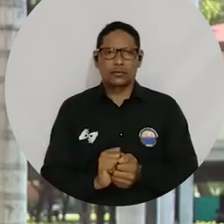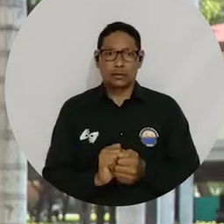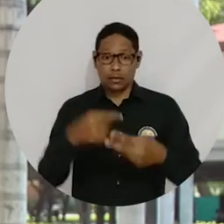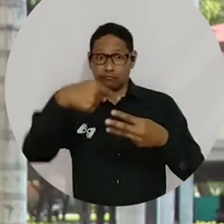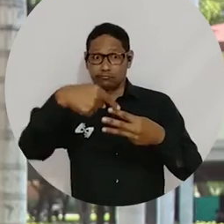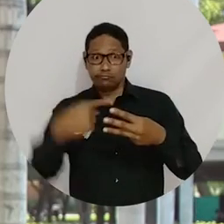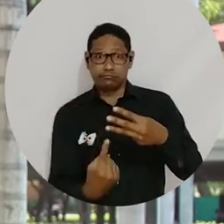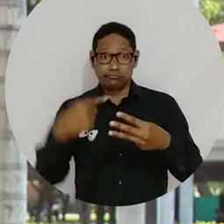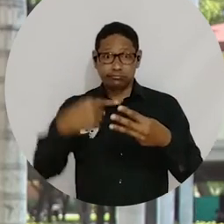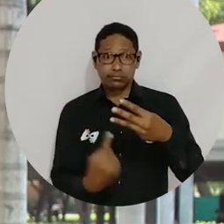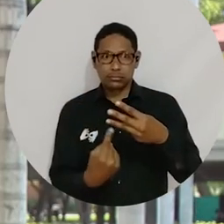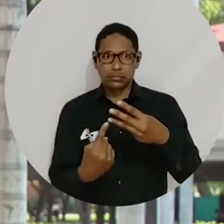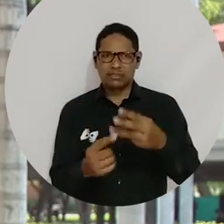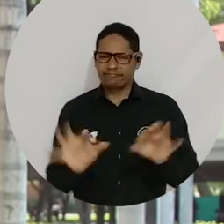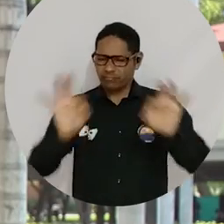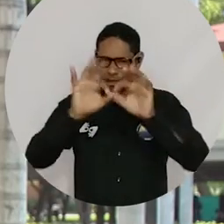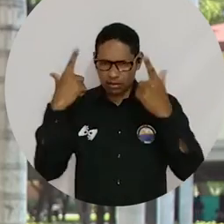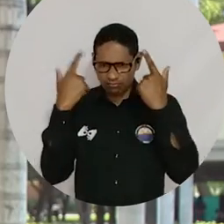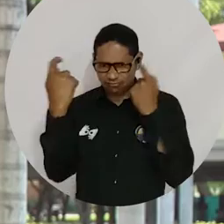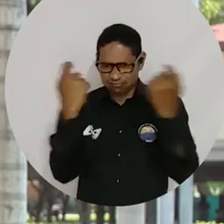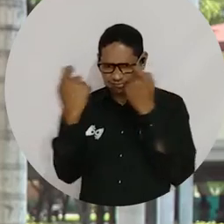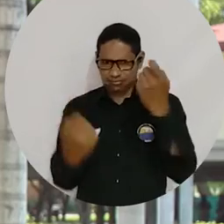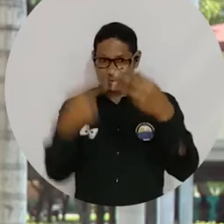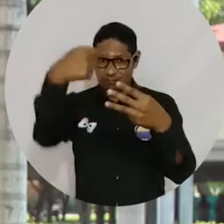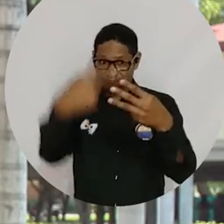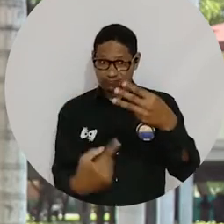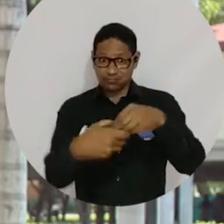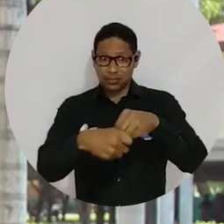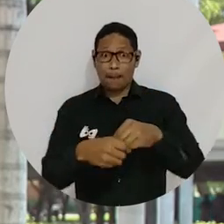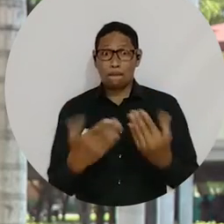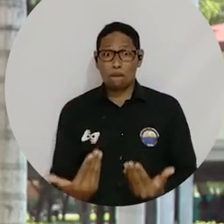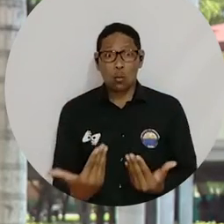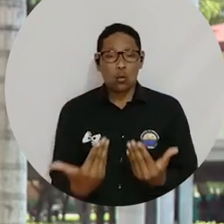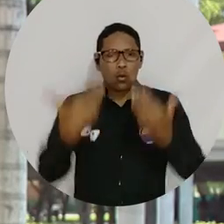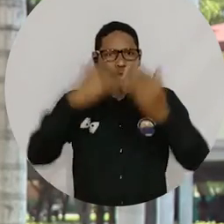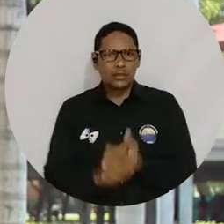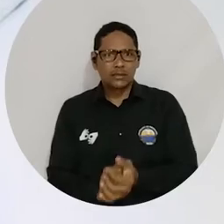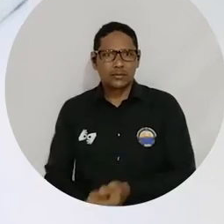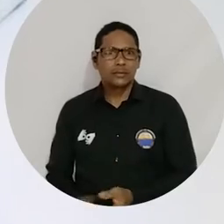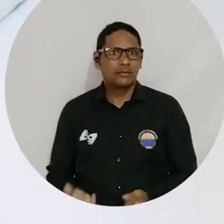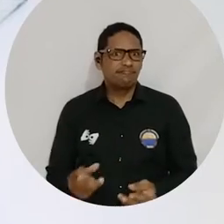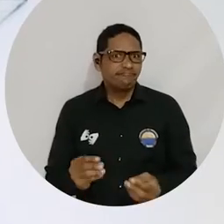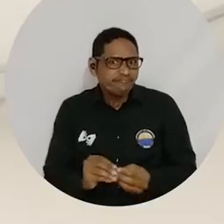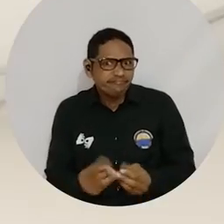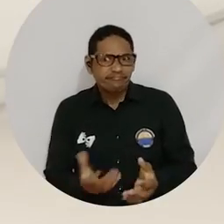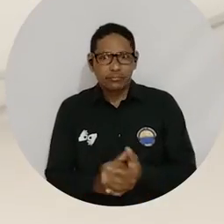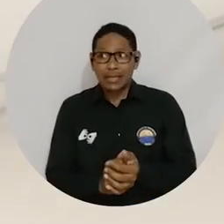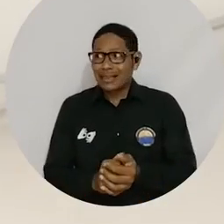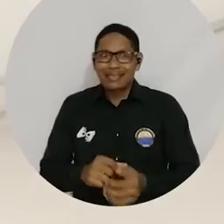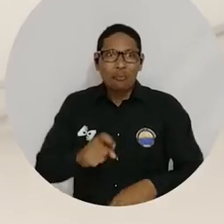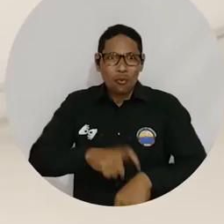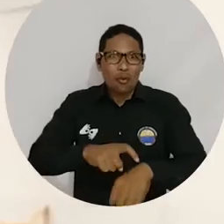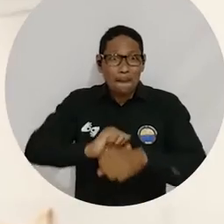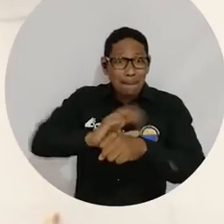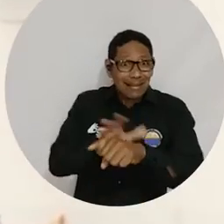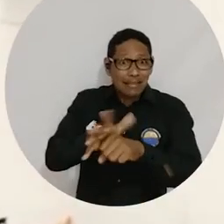elementos, por eso le llamamos estrategia integral, tuvieron unos resultados muy positivos, toda vez que en plena pandemia